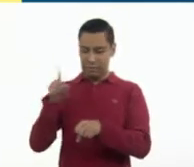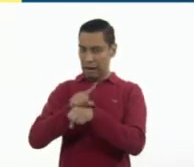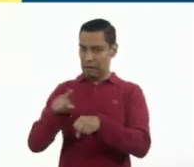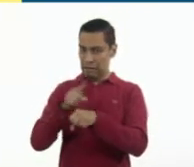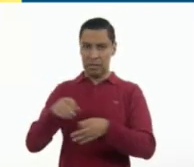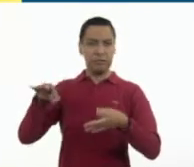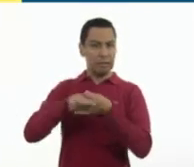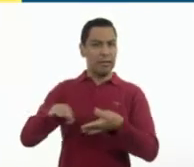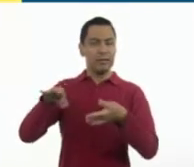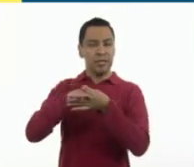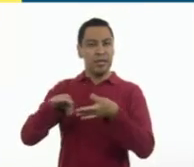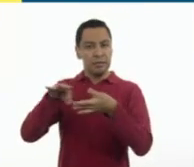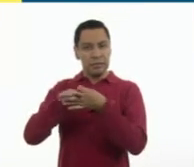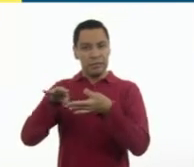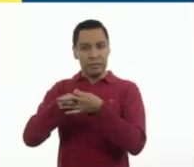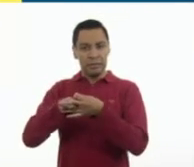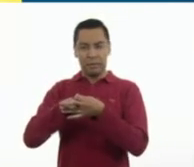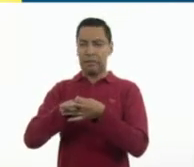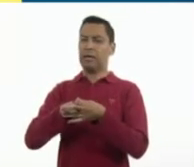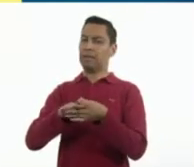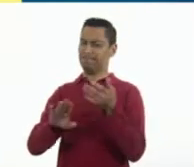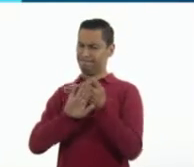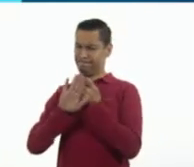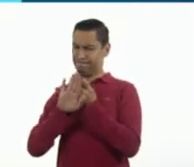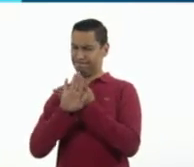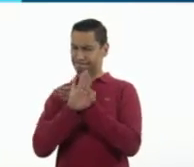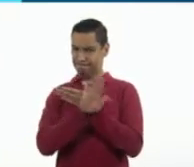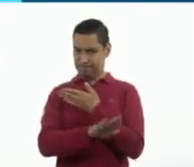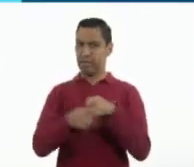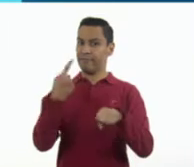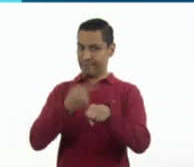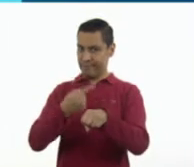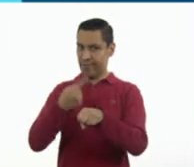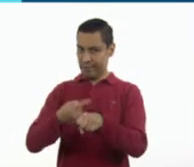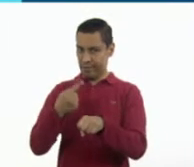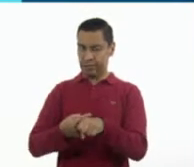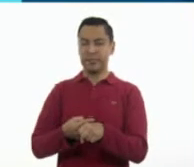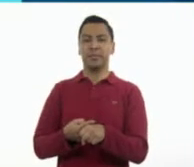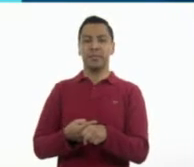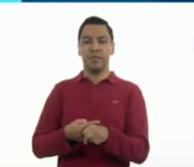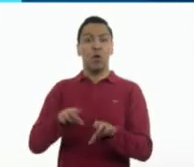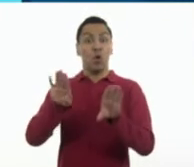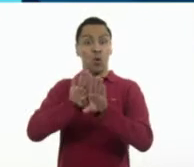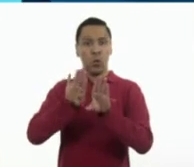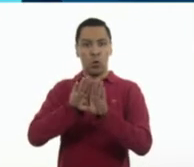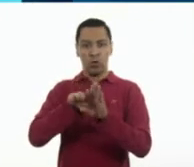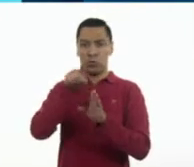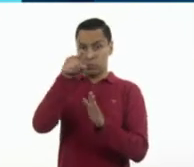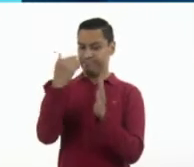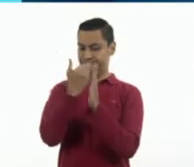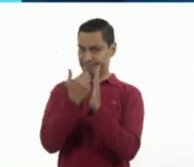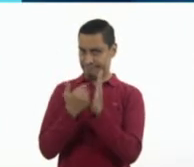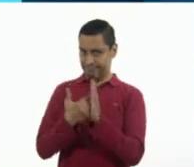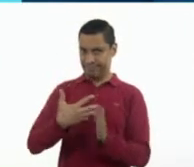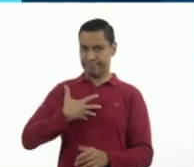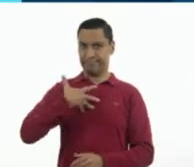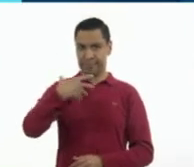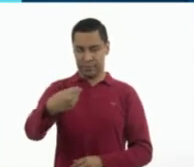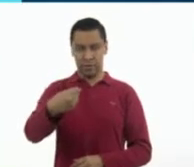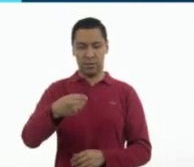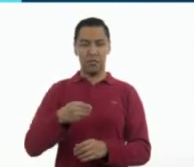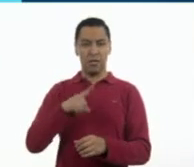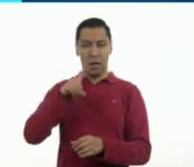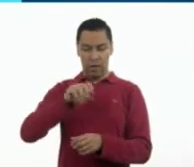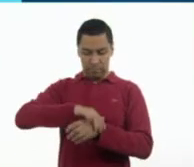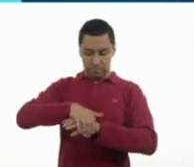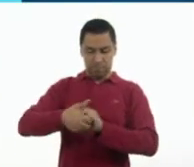es importante para prevenir cualquier enfermedad. ¡Sigue estos pasos para hacerlo correctamente! Moja tus